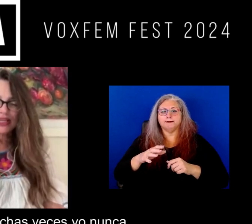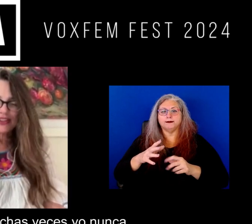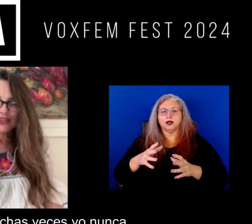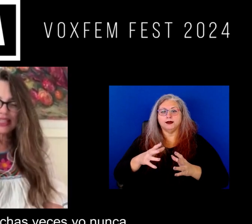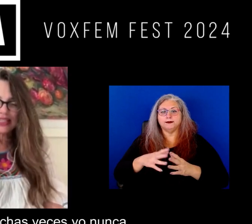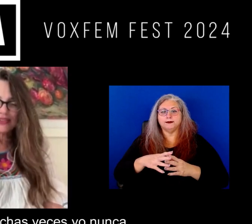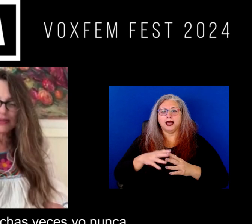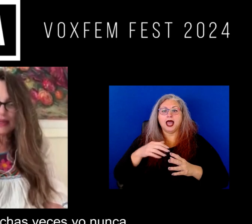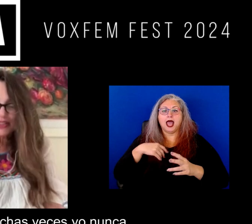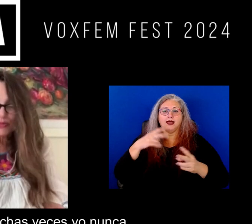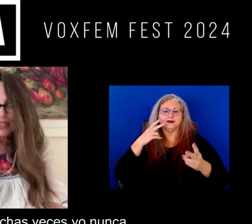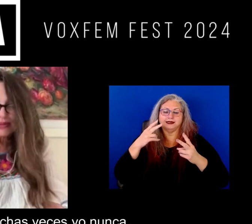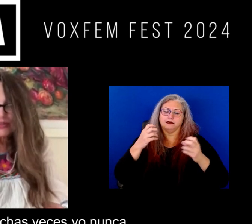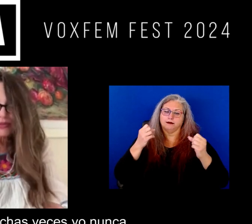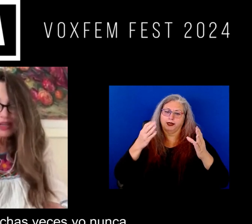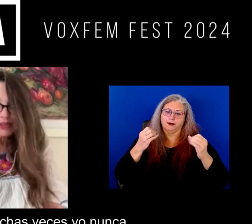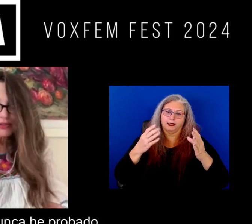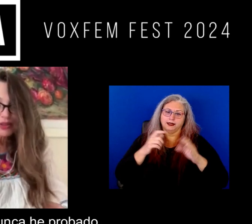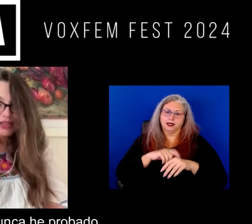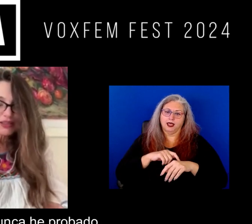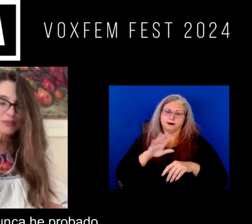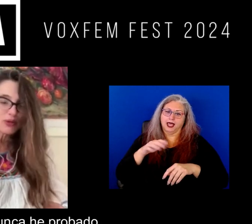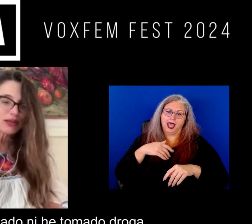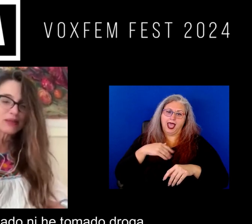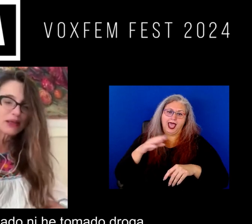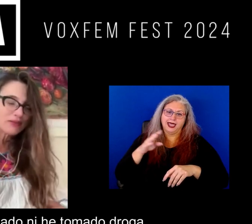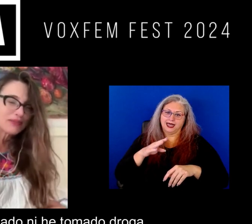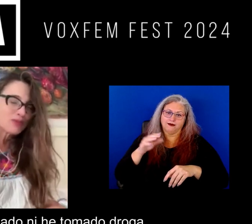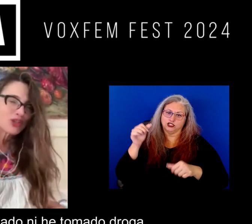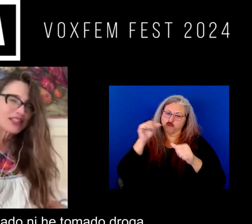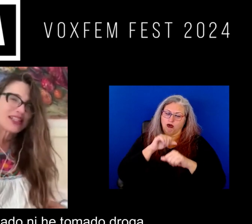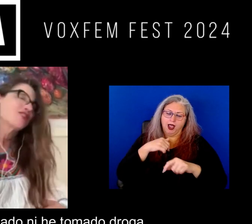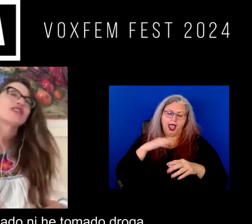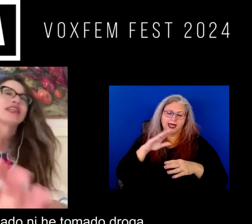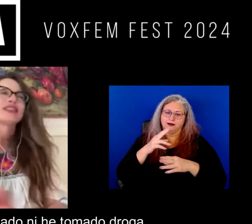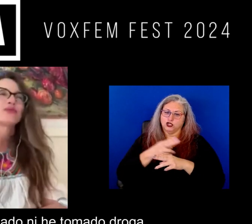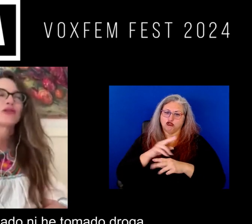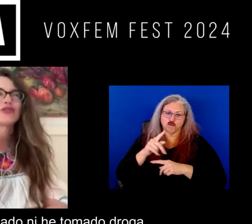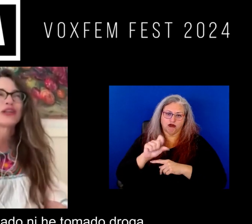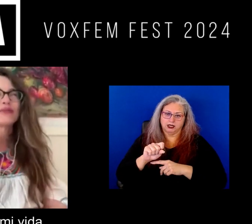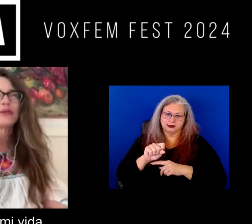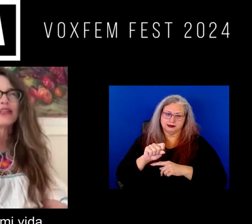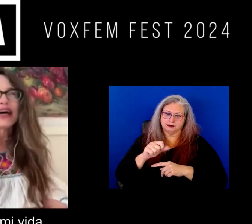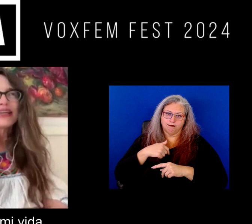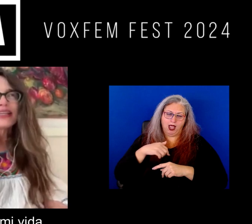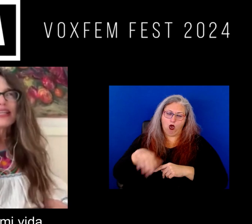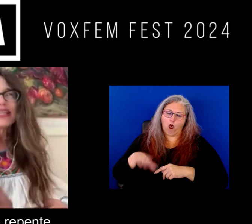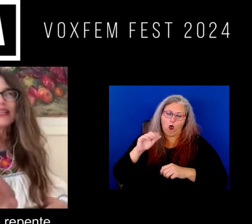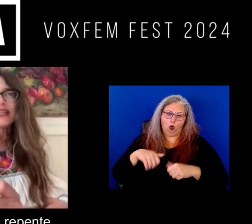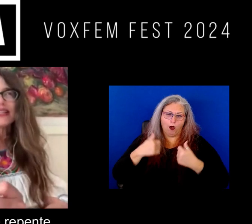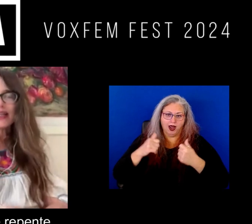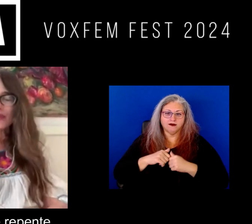bueno yo había visto muchas veces yo nunca bueno yo nunca ni me he emborrachado ni he tomado un lugar en mi vida